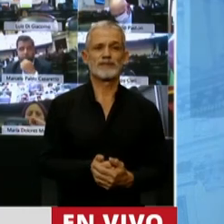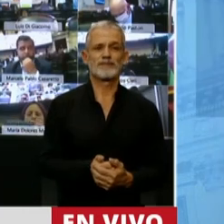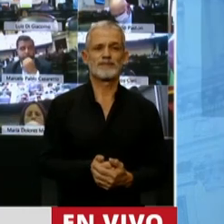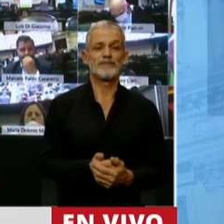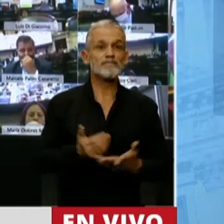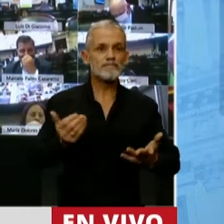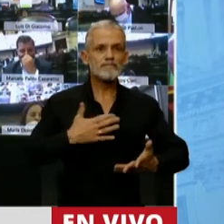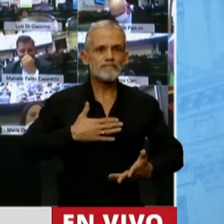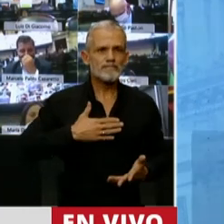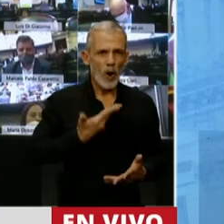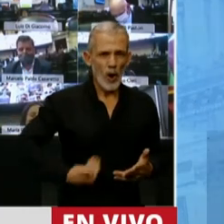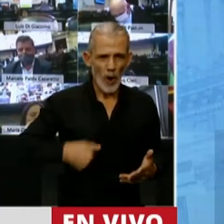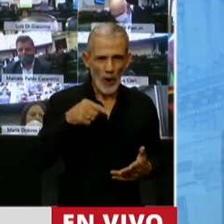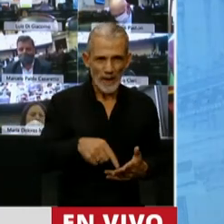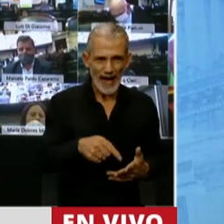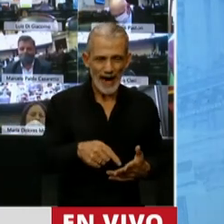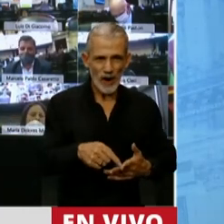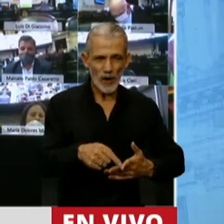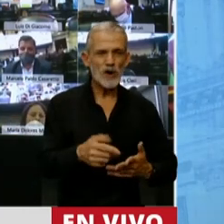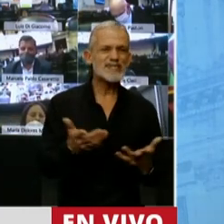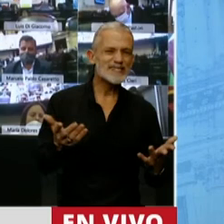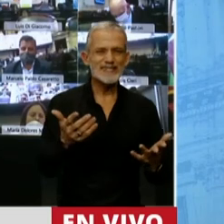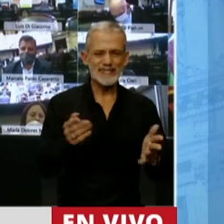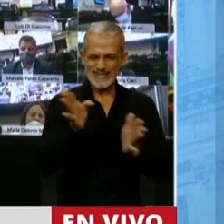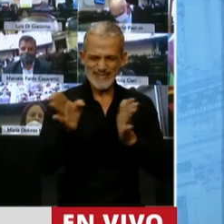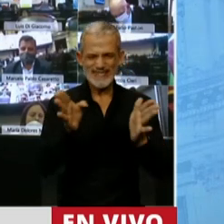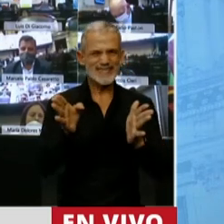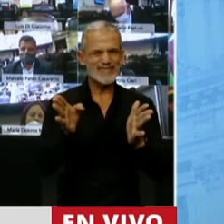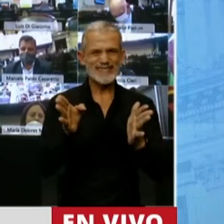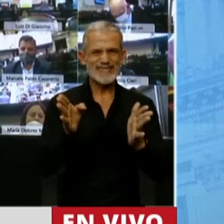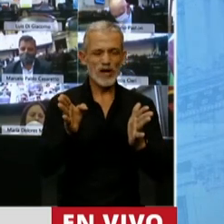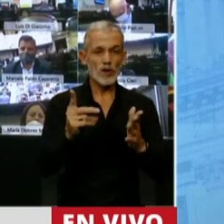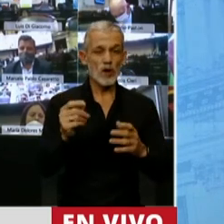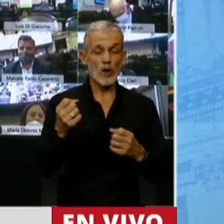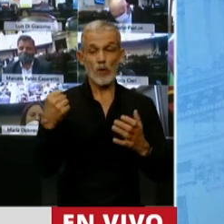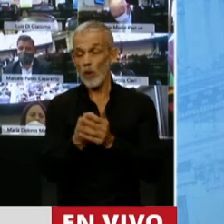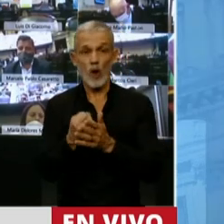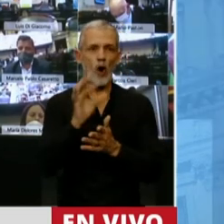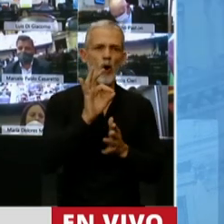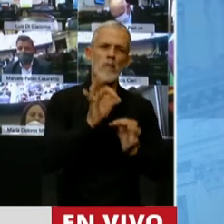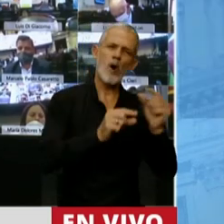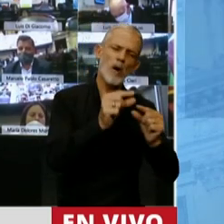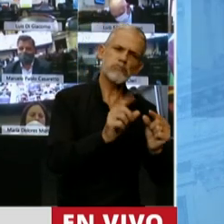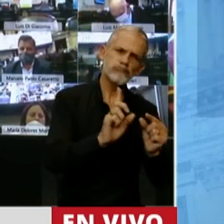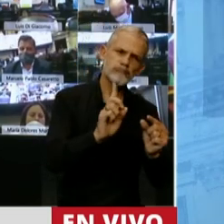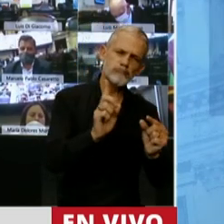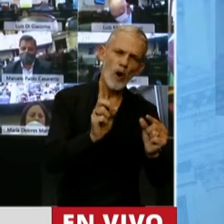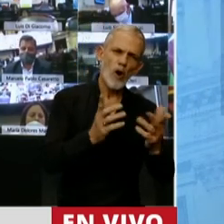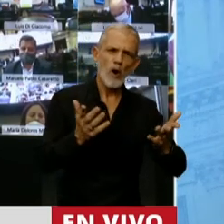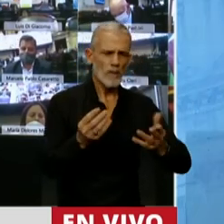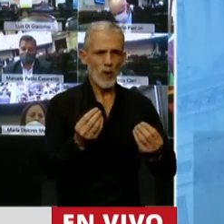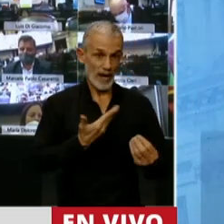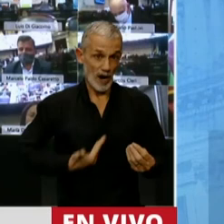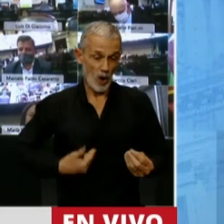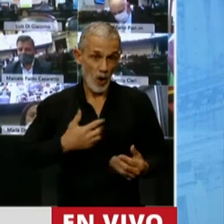Entonces, nuestro gobierno no se dirime entre el dilema del shock o del gradualismo porque